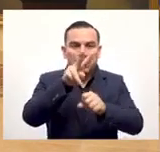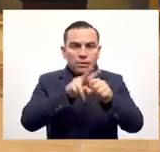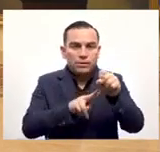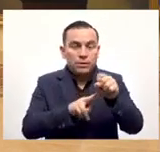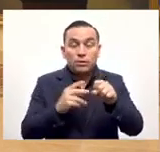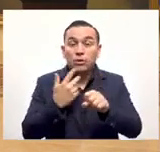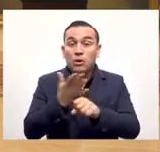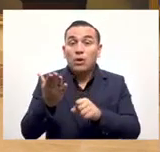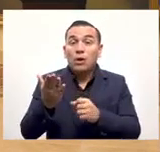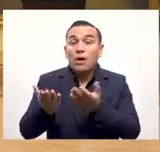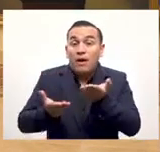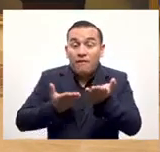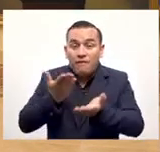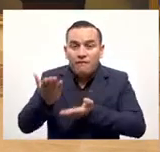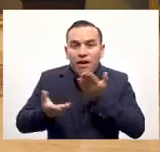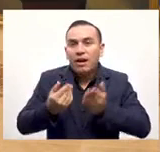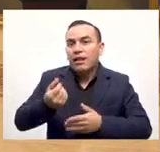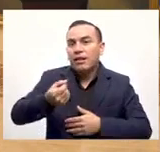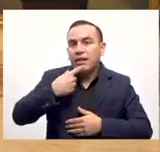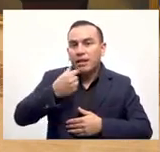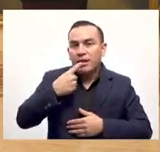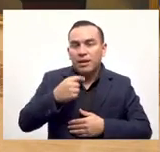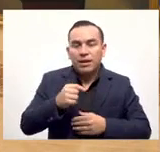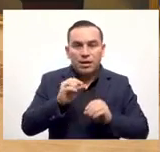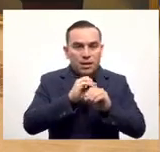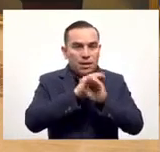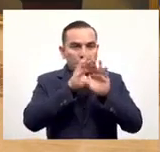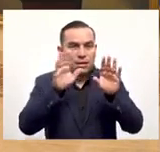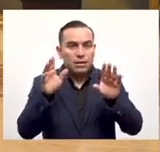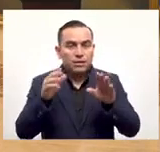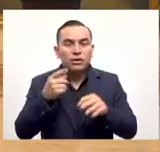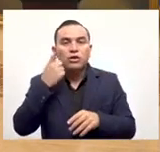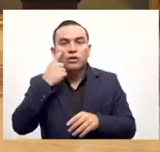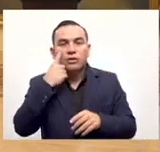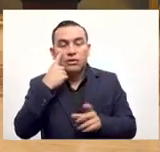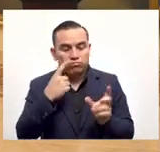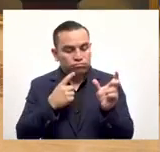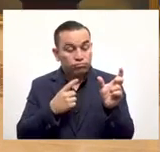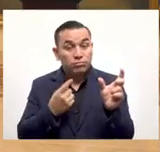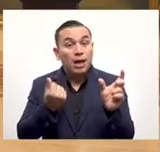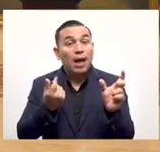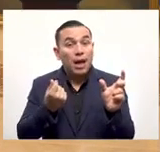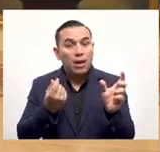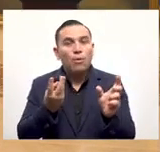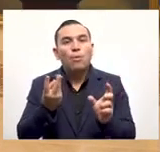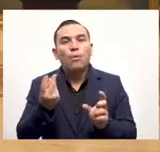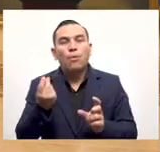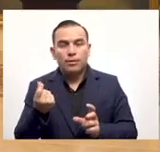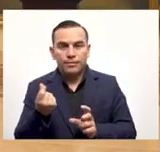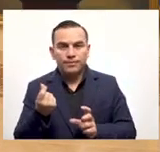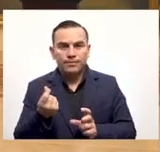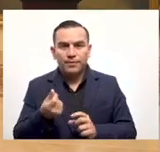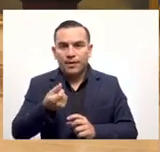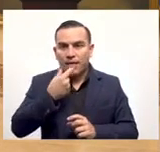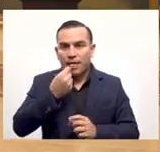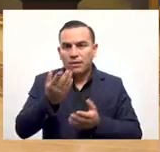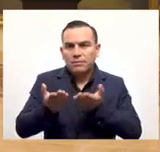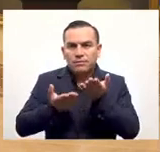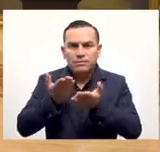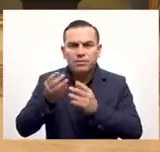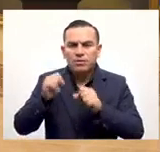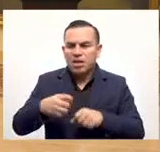exactamente la cantidad de dólares que decía el precio que tenían en la viñeta. Entonces, la farmacia no puede